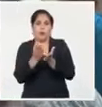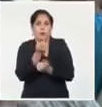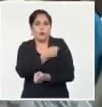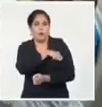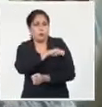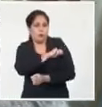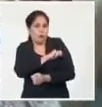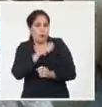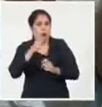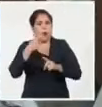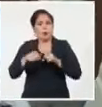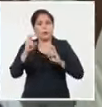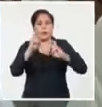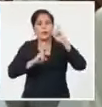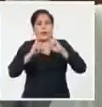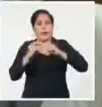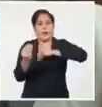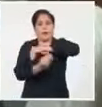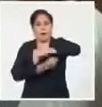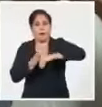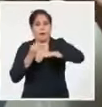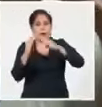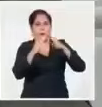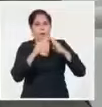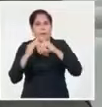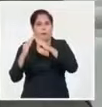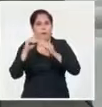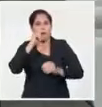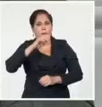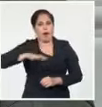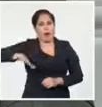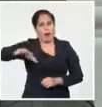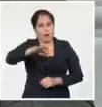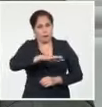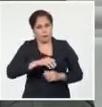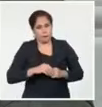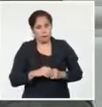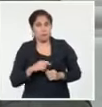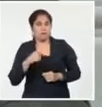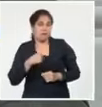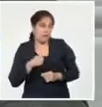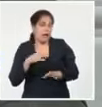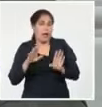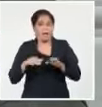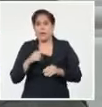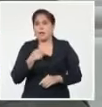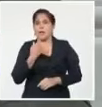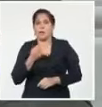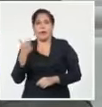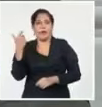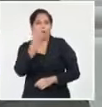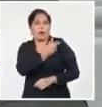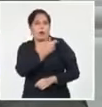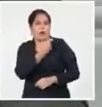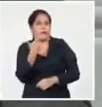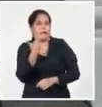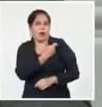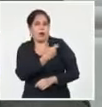así como los talleres de transformación integral del barrio. A diferencia de las intervenciones como las vacunas que